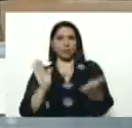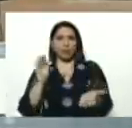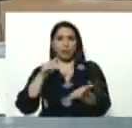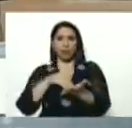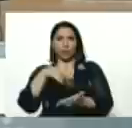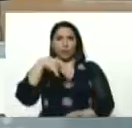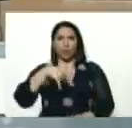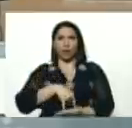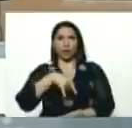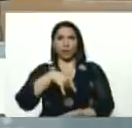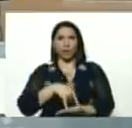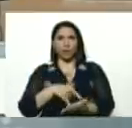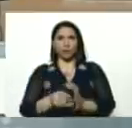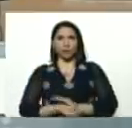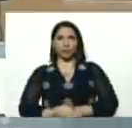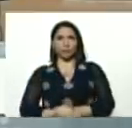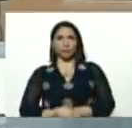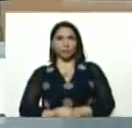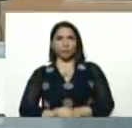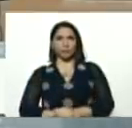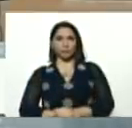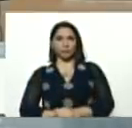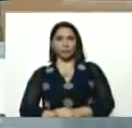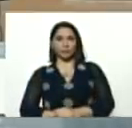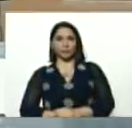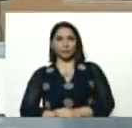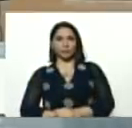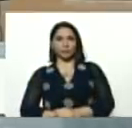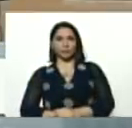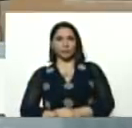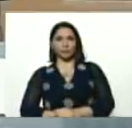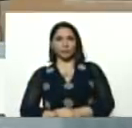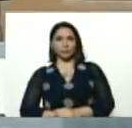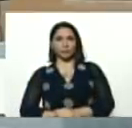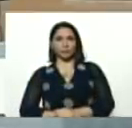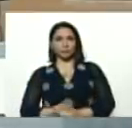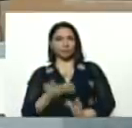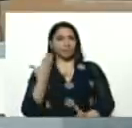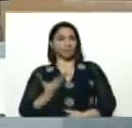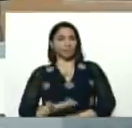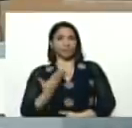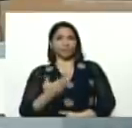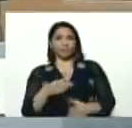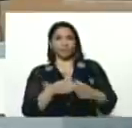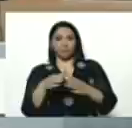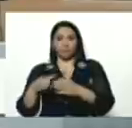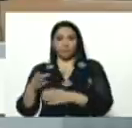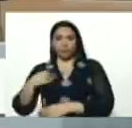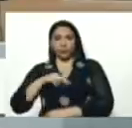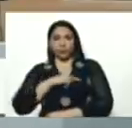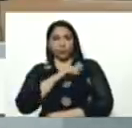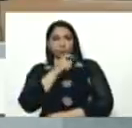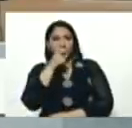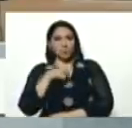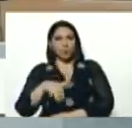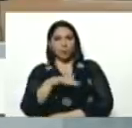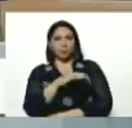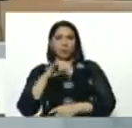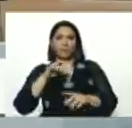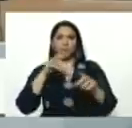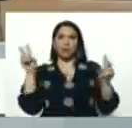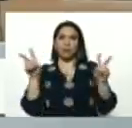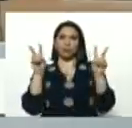y Carabobo, estado donde, fue fundamental, la organización de nuestro pueblo, para la victoria,